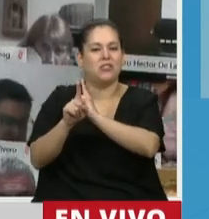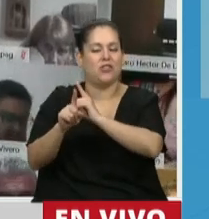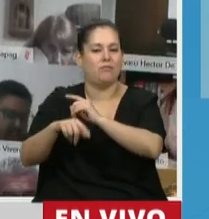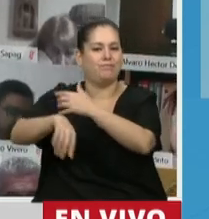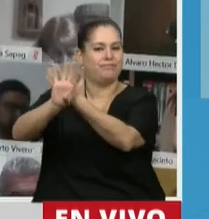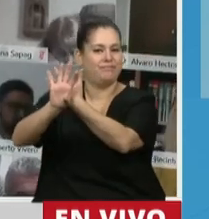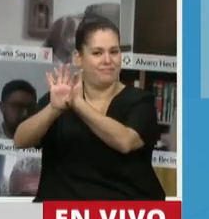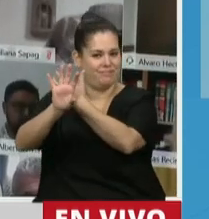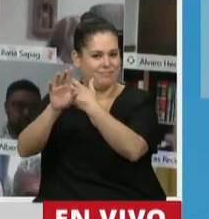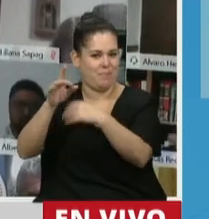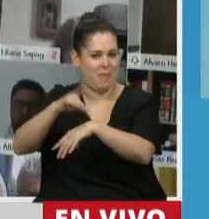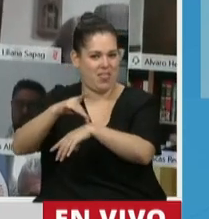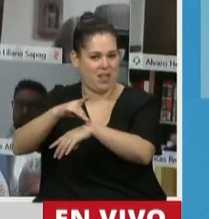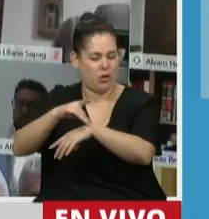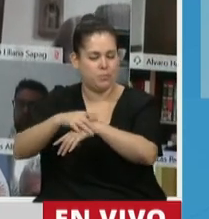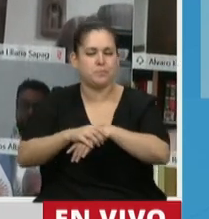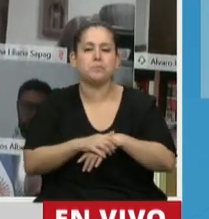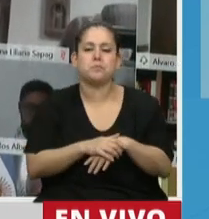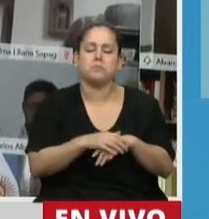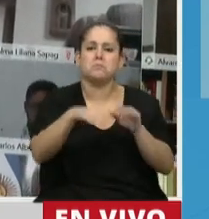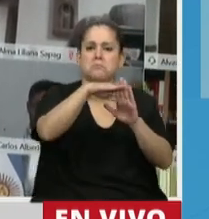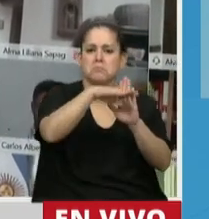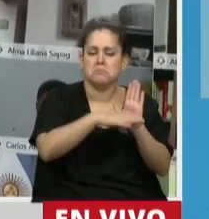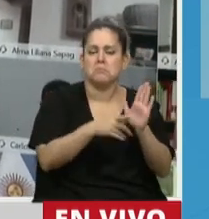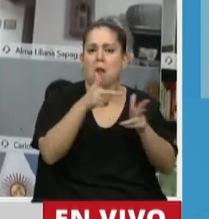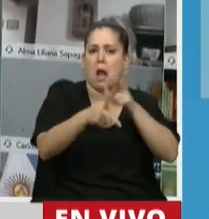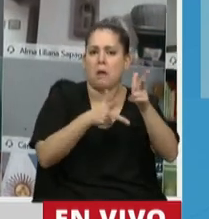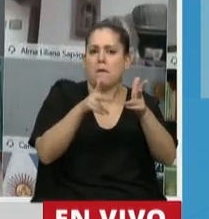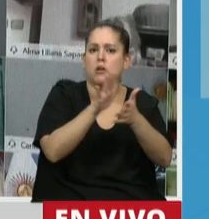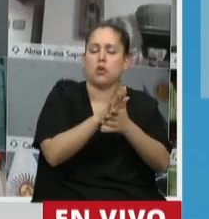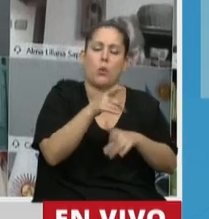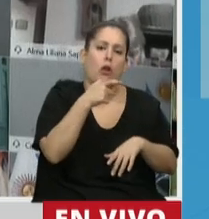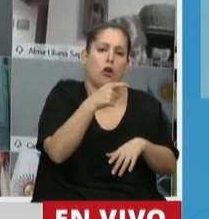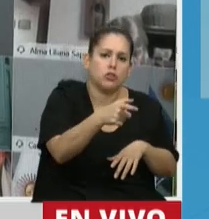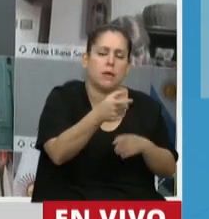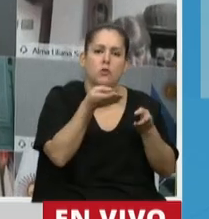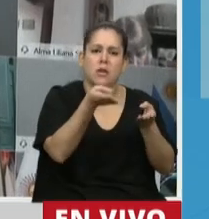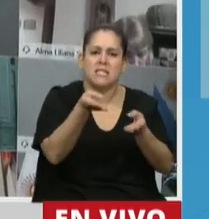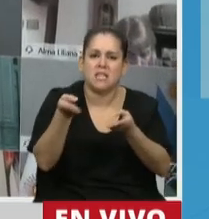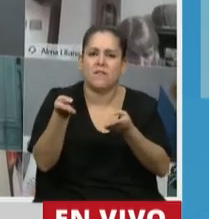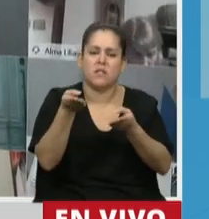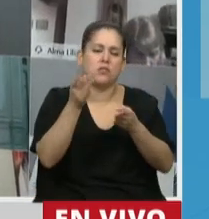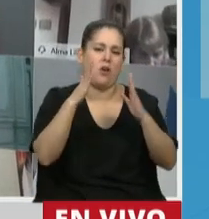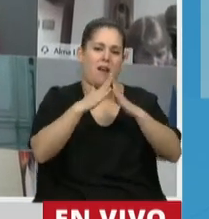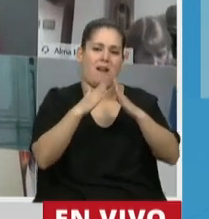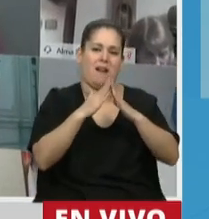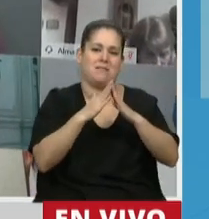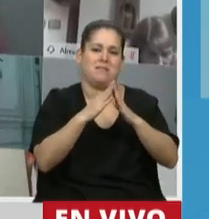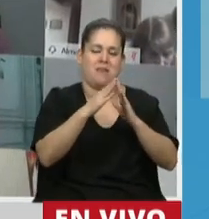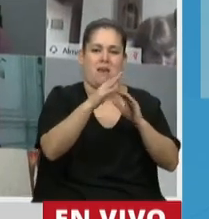Uno de los objetivos operativos hablaba de especificar los conceptos y servicios de la teleasistencia en el hogar,